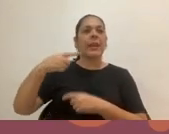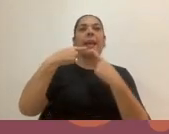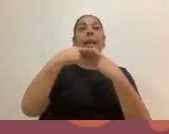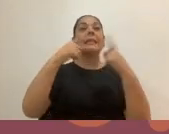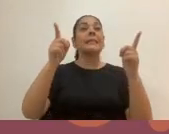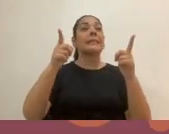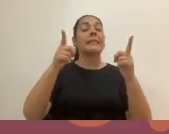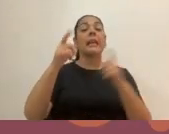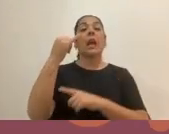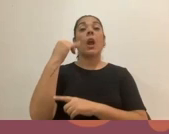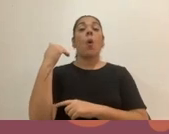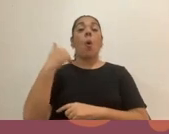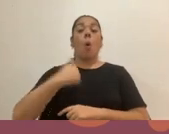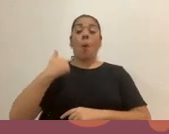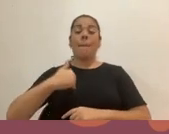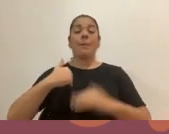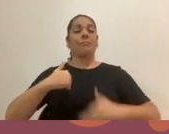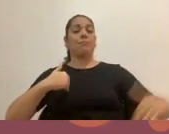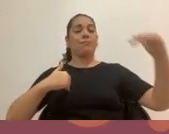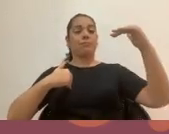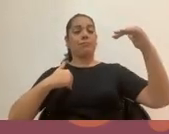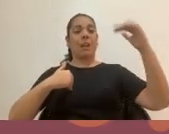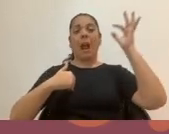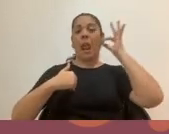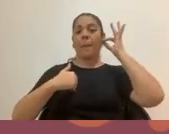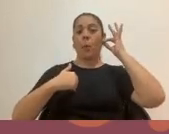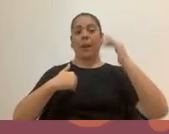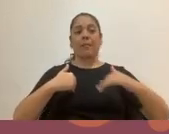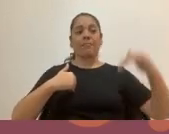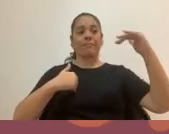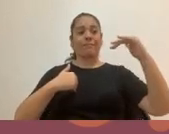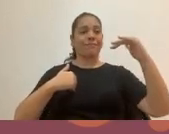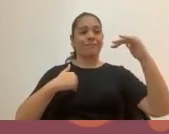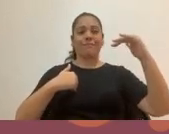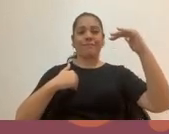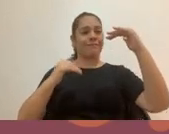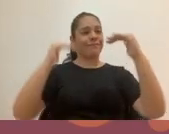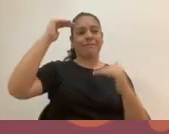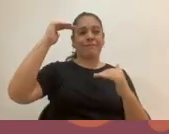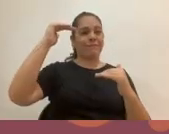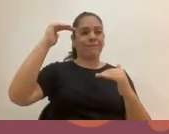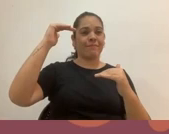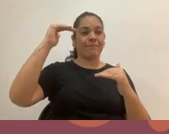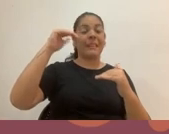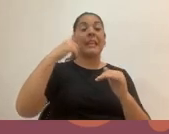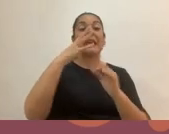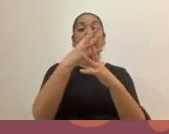superior a la mujer y que entonces se invisibiliza el rol de las mujeres a nivel social.